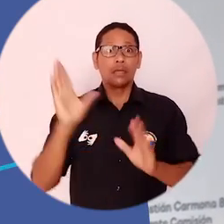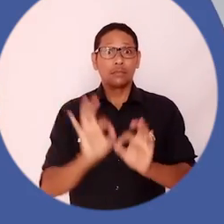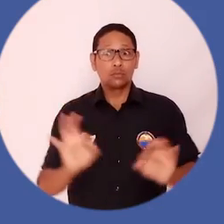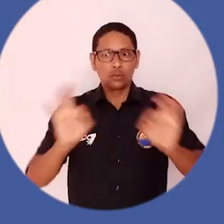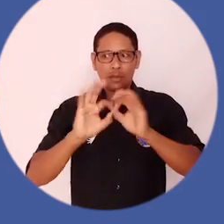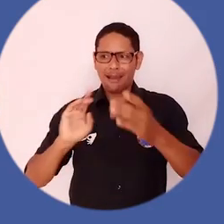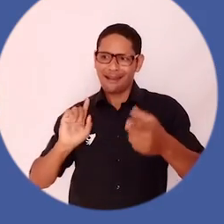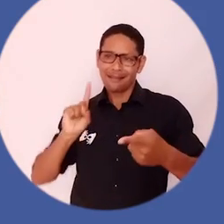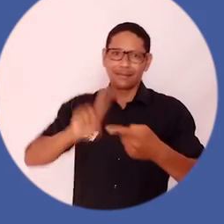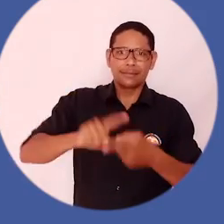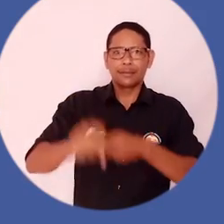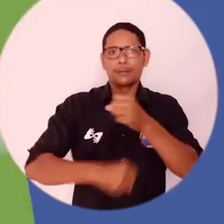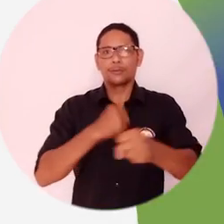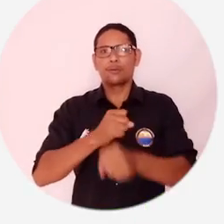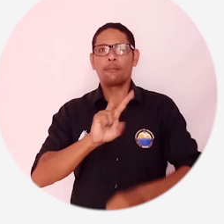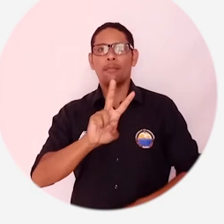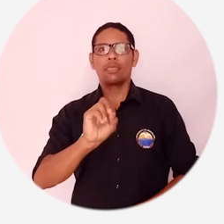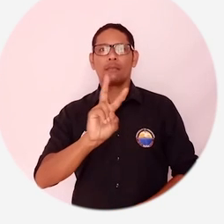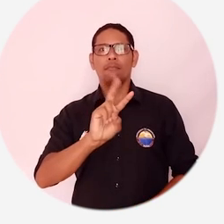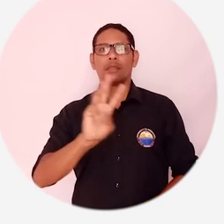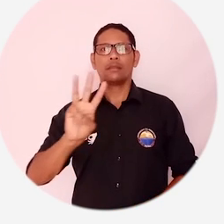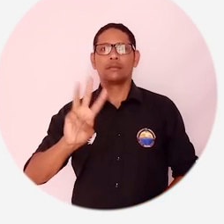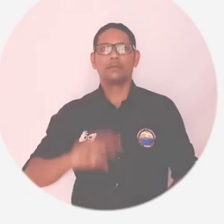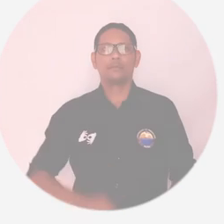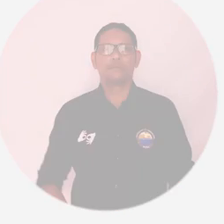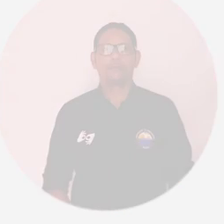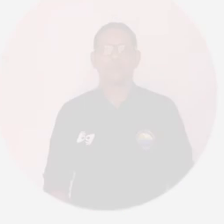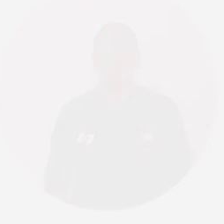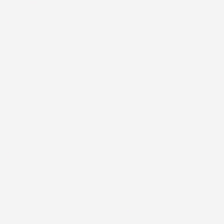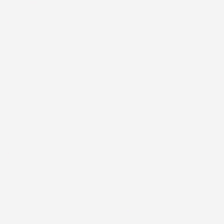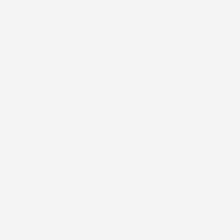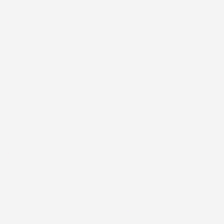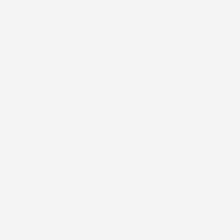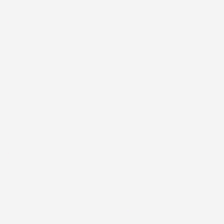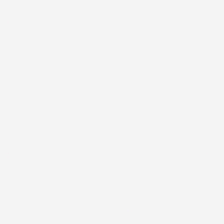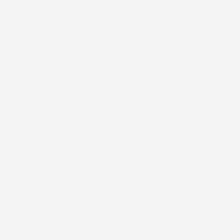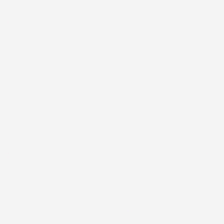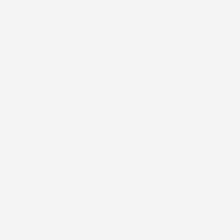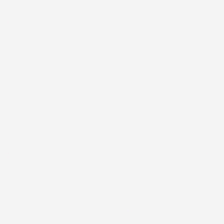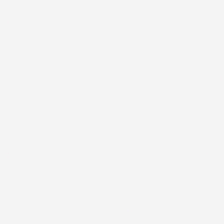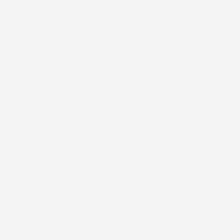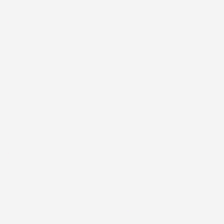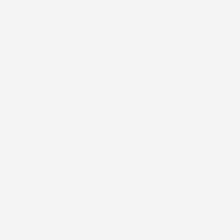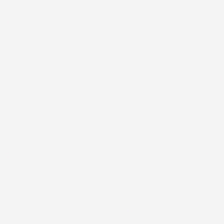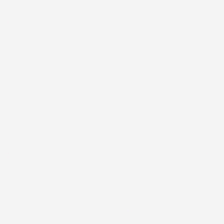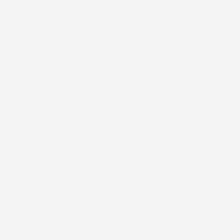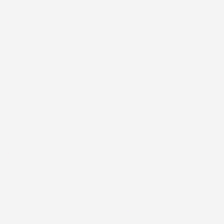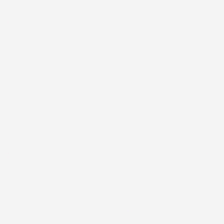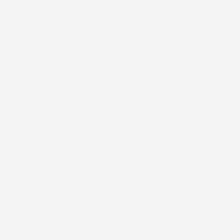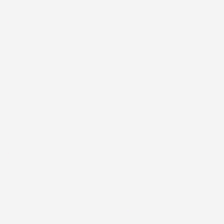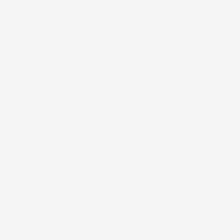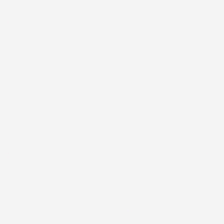2023. Universidad de Magdalena, aún más incluyente e innovadora.